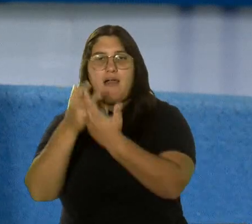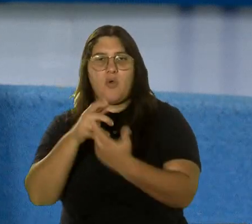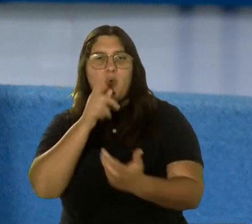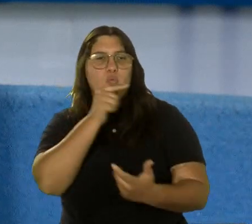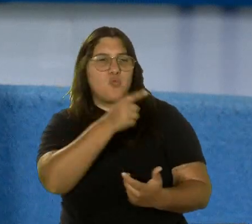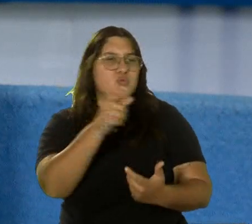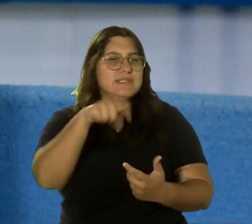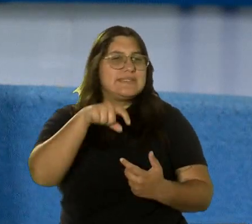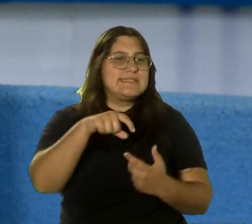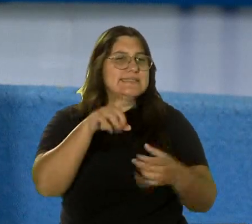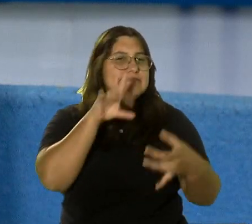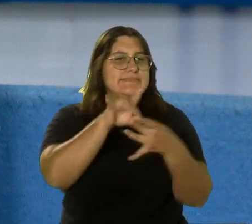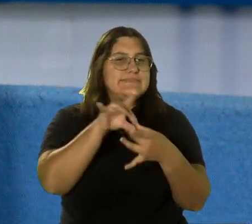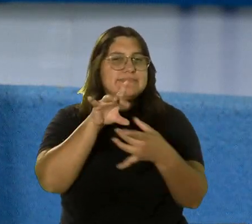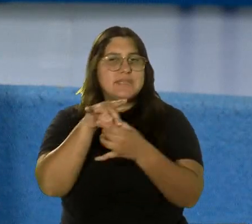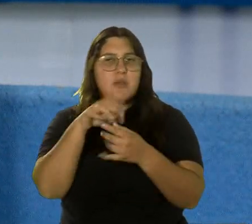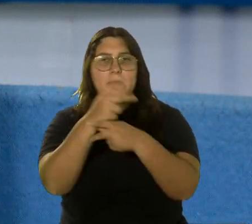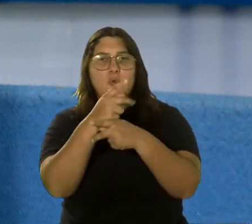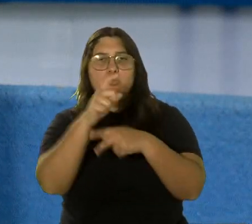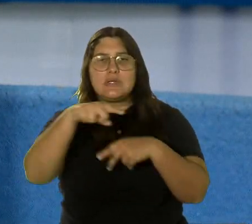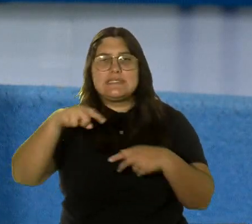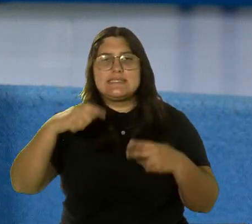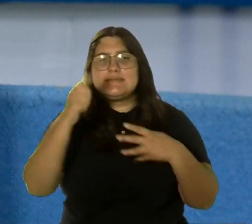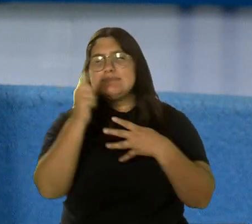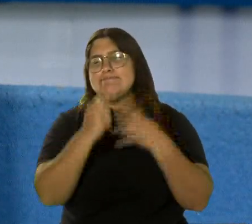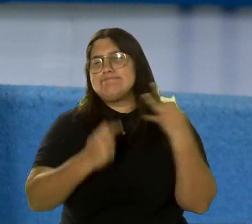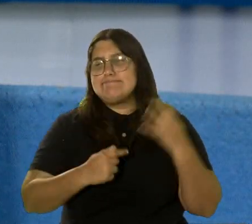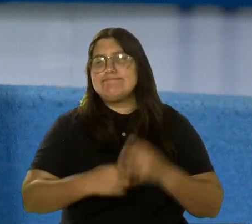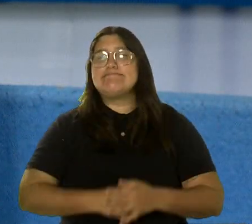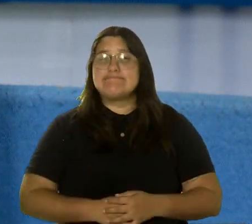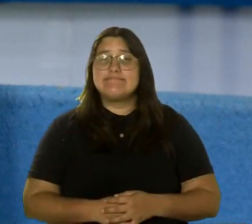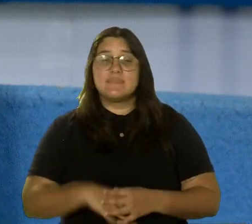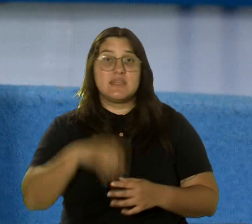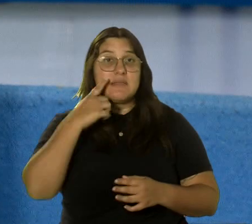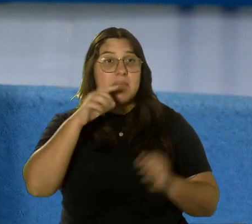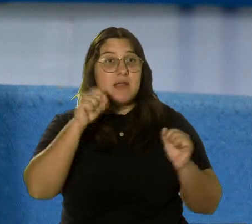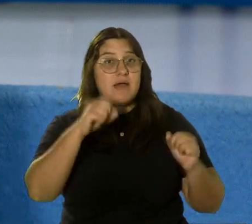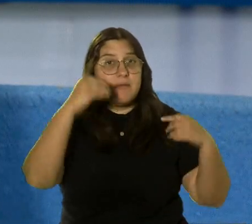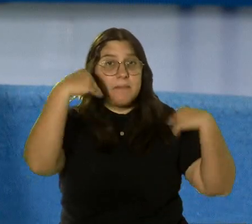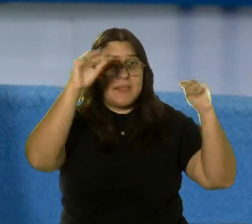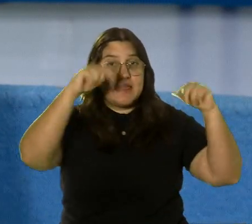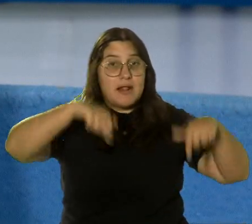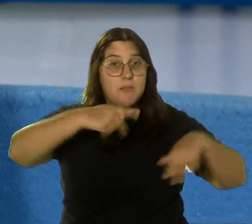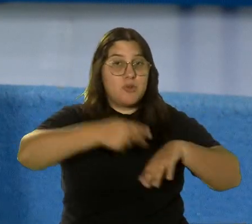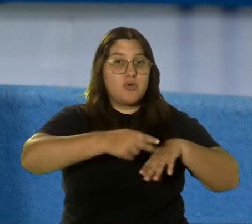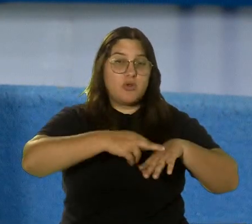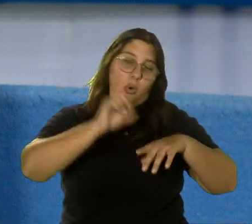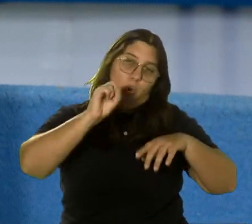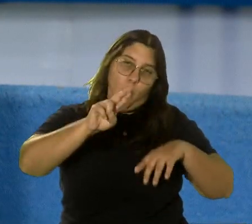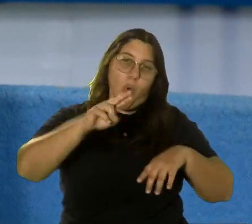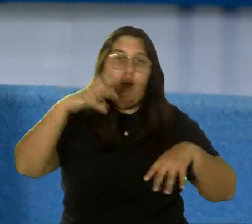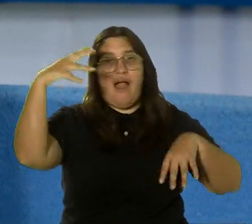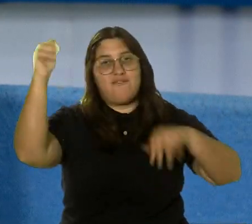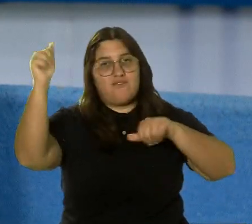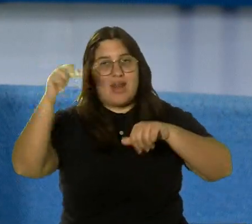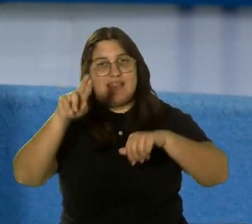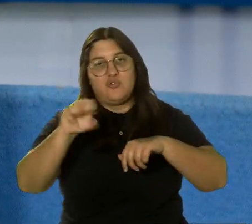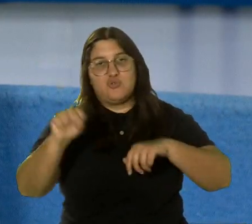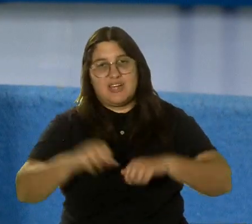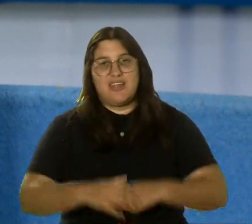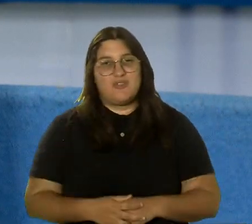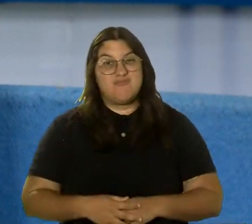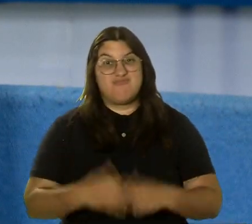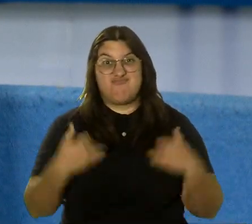necesidades tienen, qué productos y servicios están comprando para venderlos en Puerto Rico o fuera de Puerto Rico. Así que hay